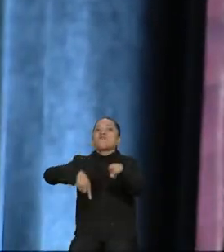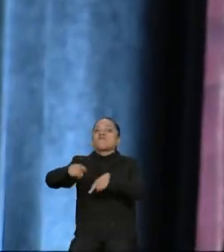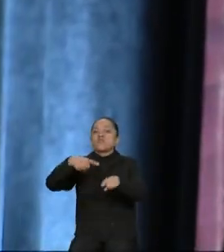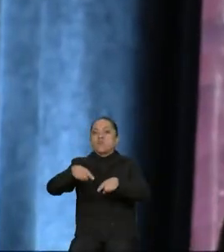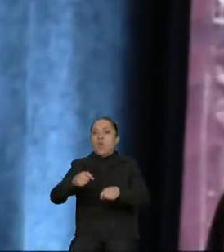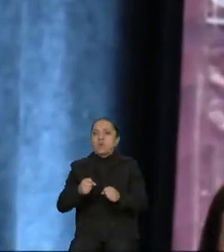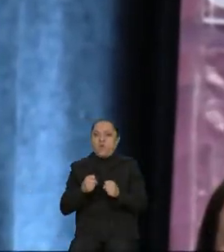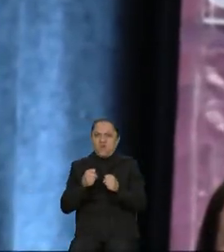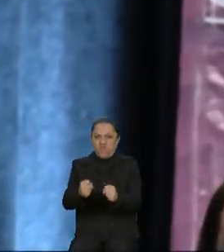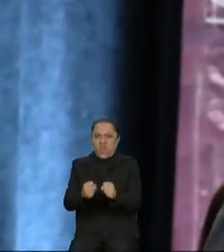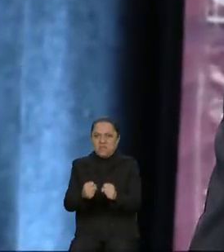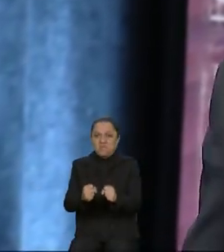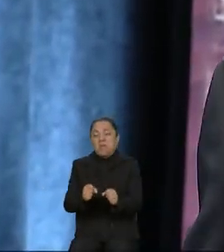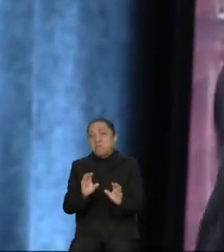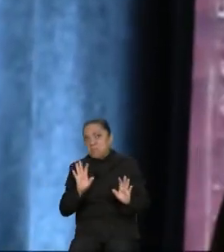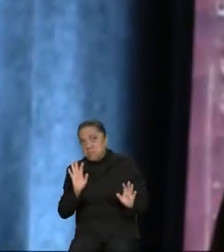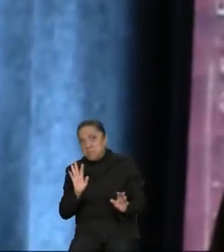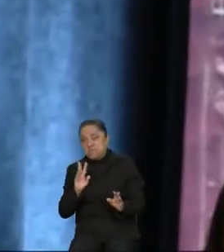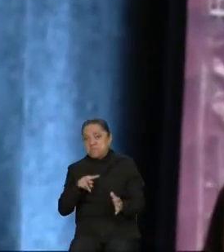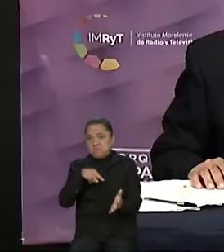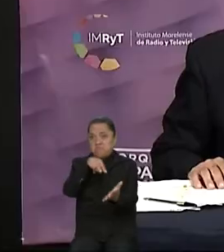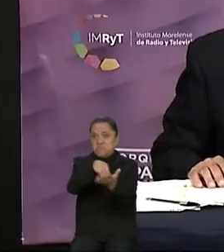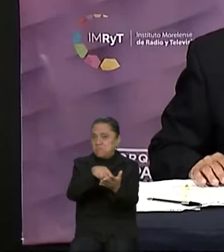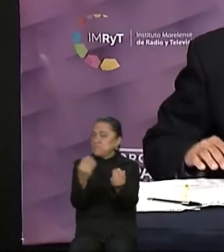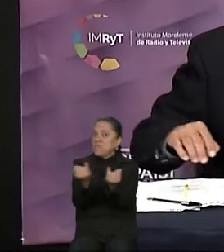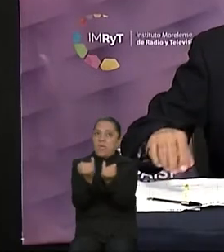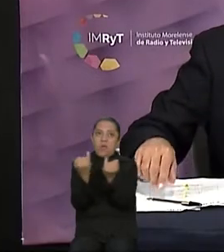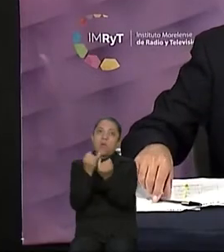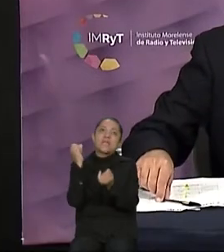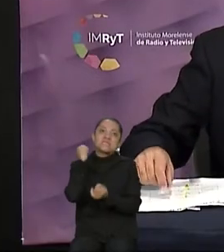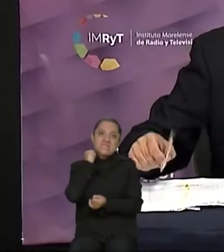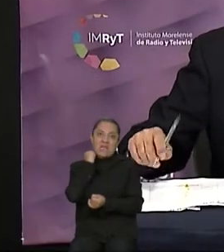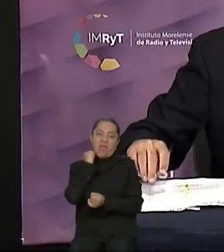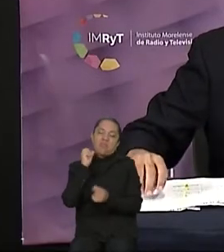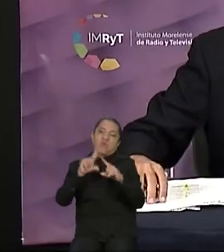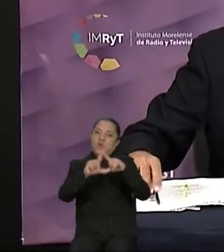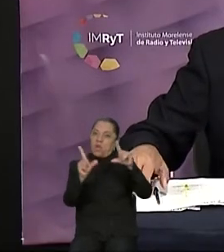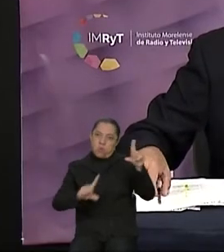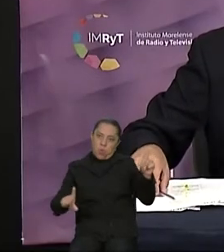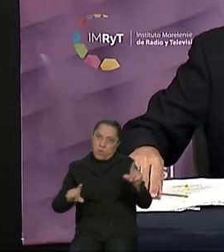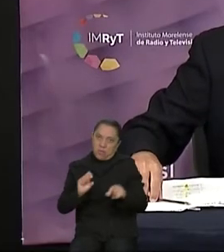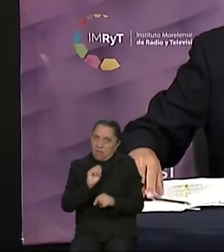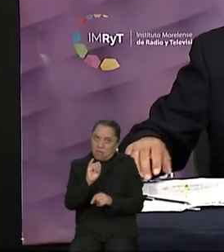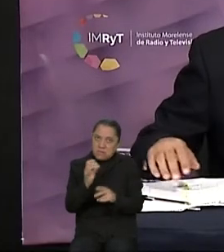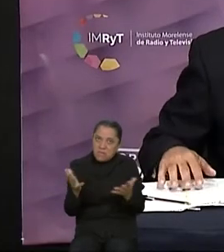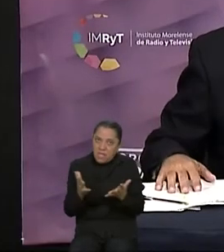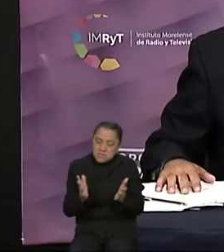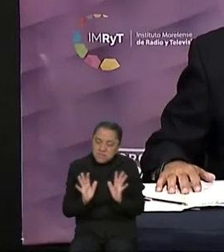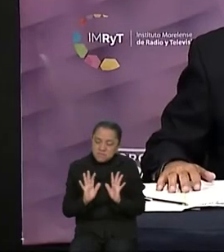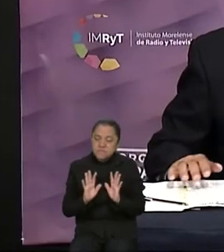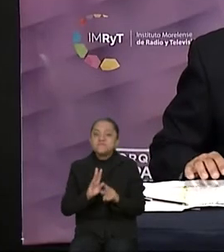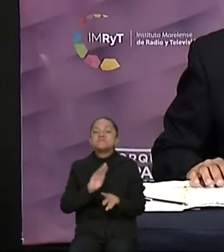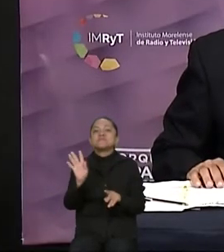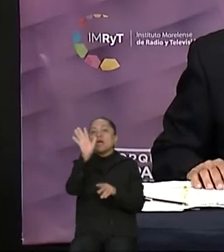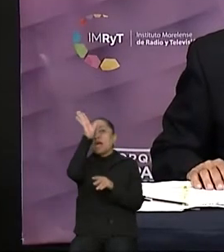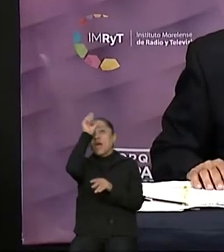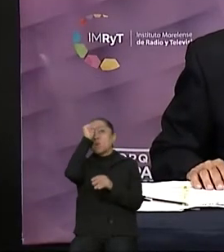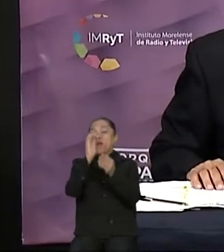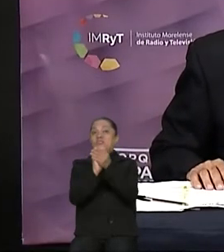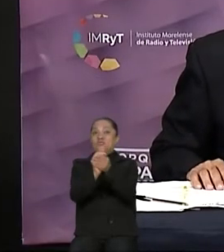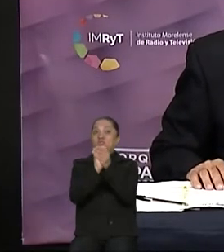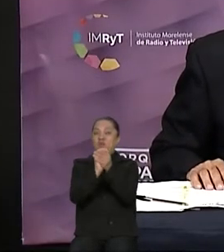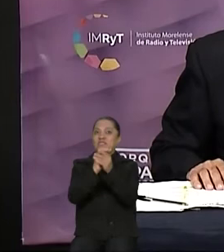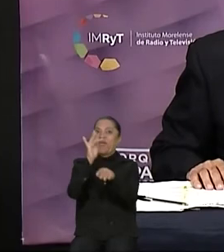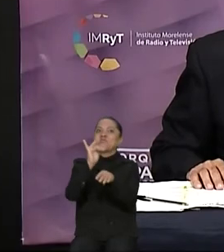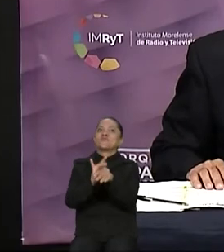pongámosla y así lo haremos en el Senado de la República. Gracias, candidato. De acuerdo al sorteo, le toca el turno a